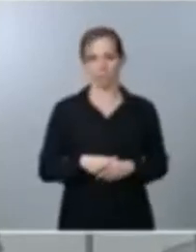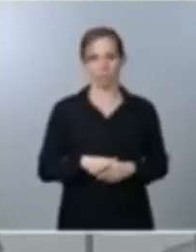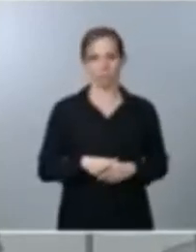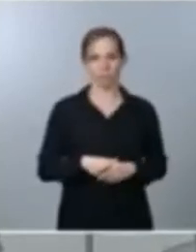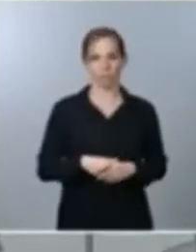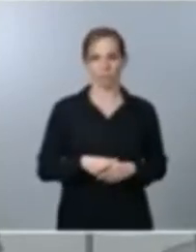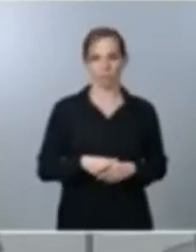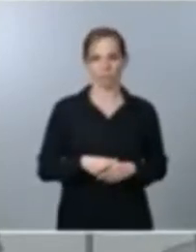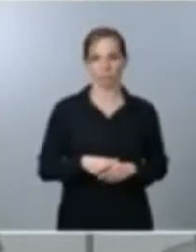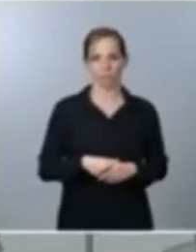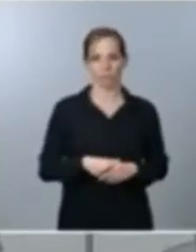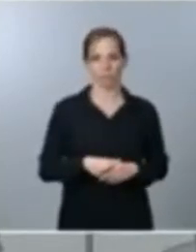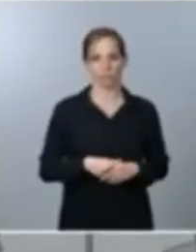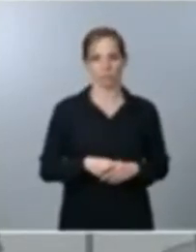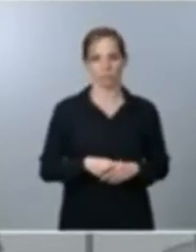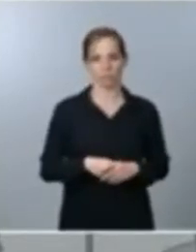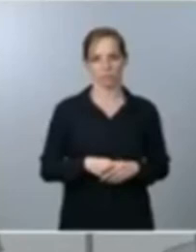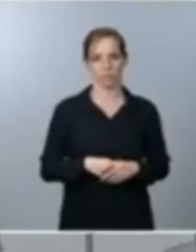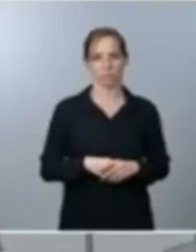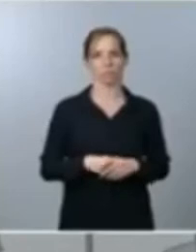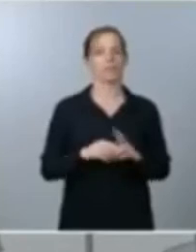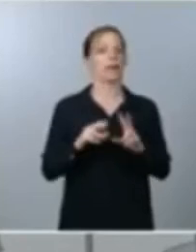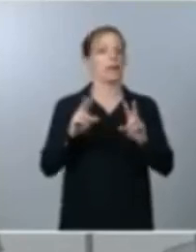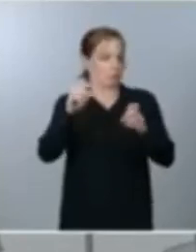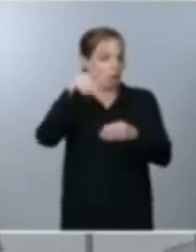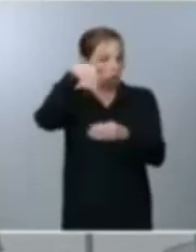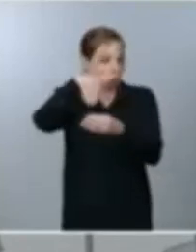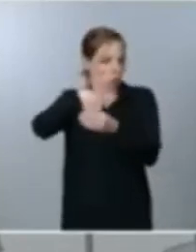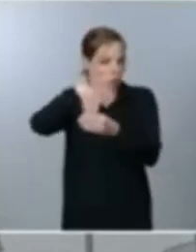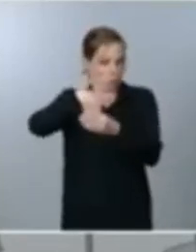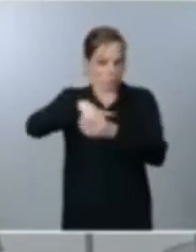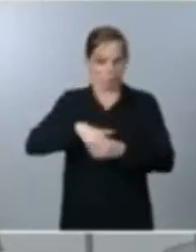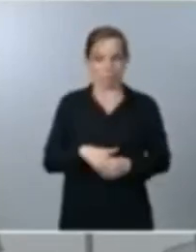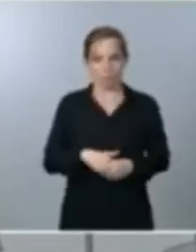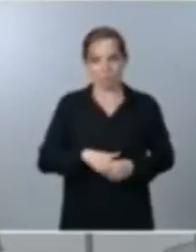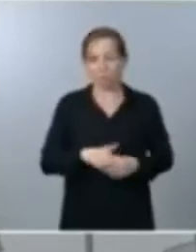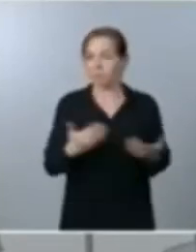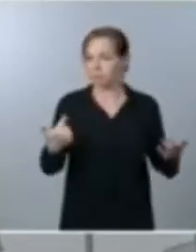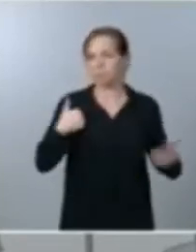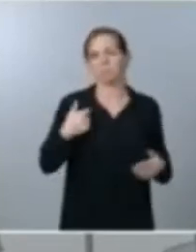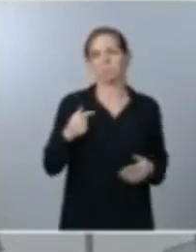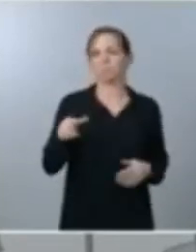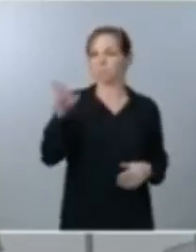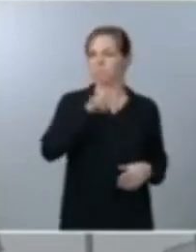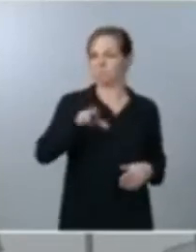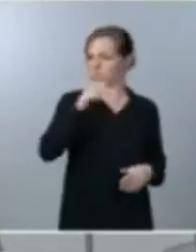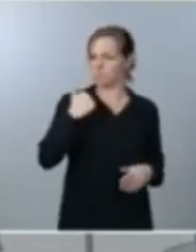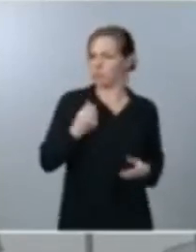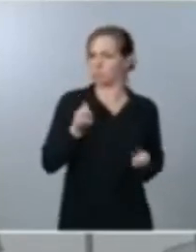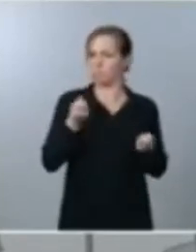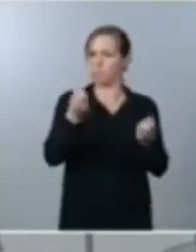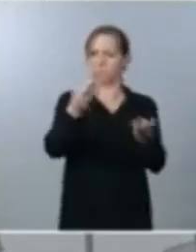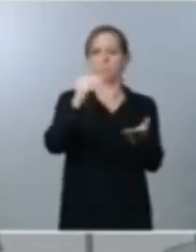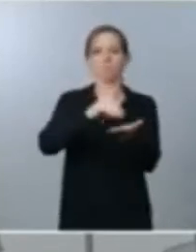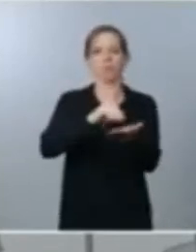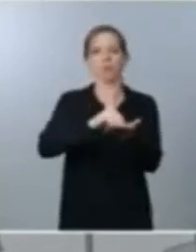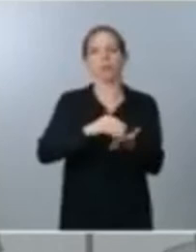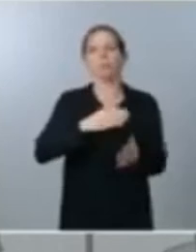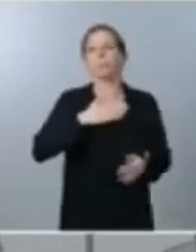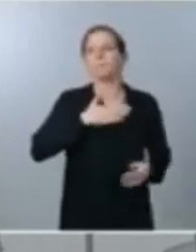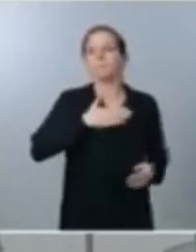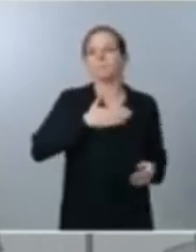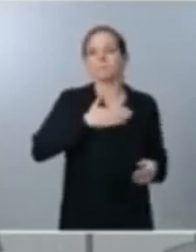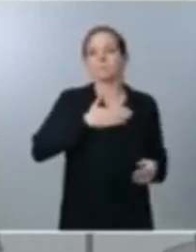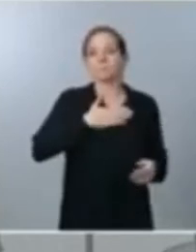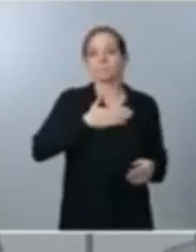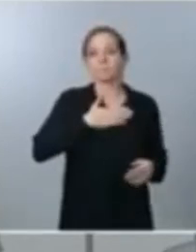sobre el fondo bueno pues sobre el fondo yo lo que le he dicho en muchas ocasiones es que para mí una vez se firmó el acuerdo